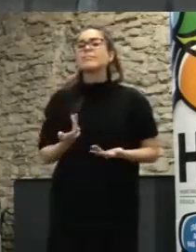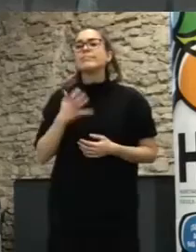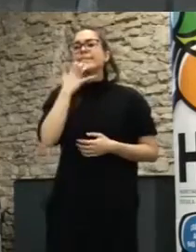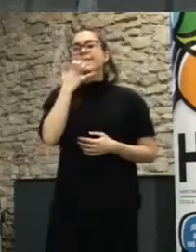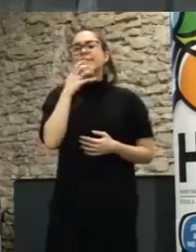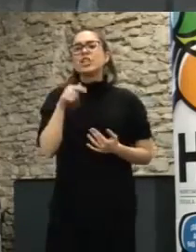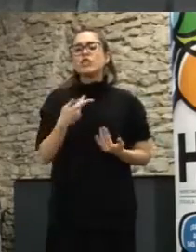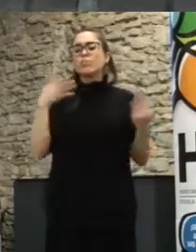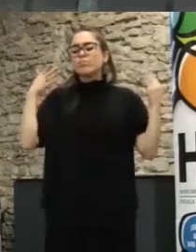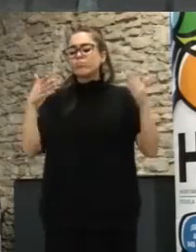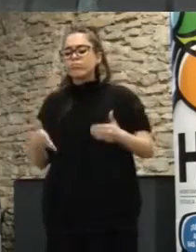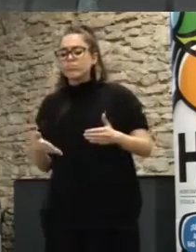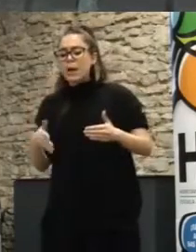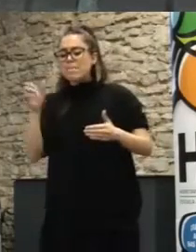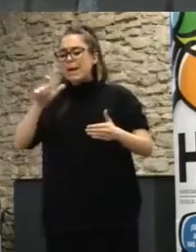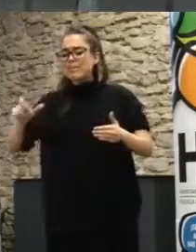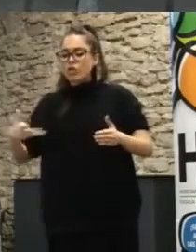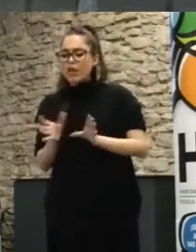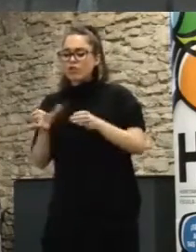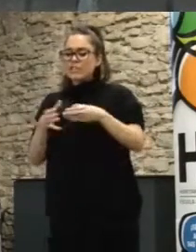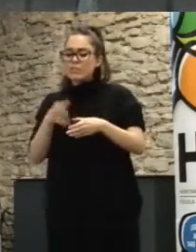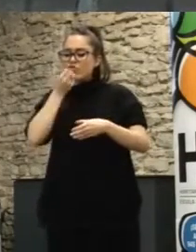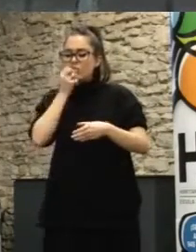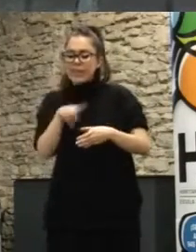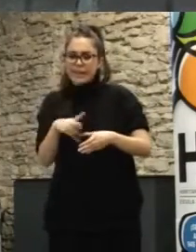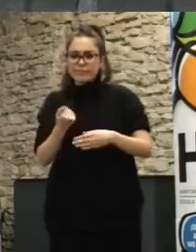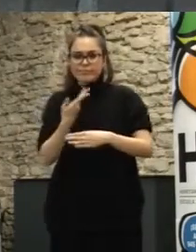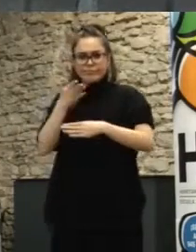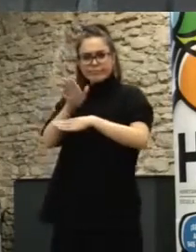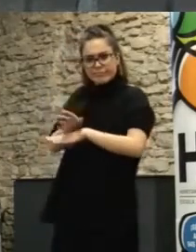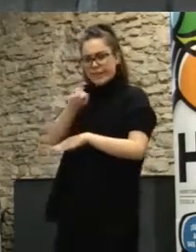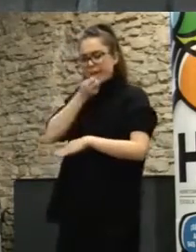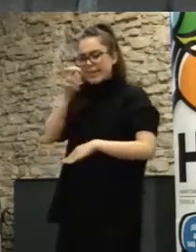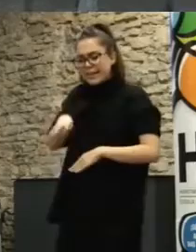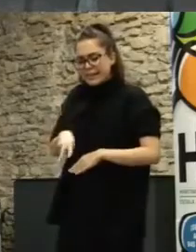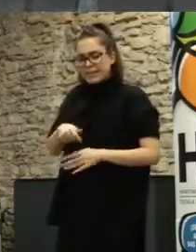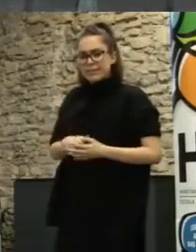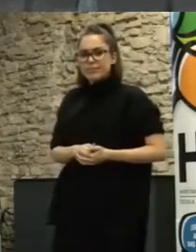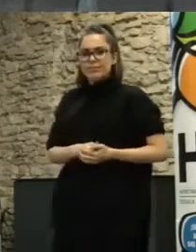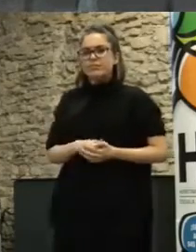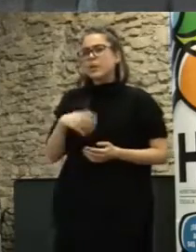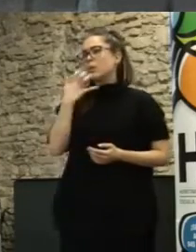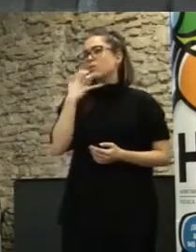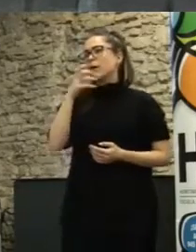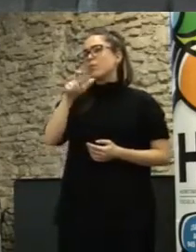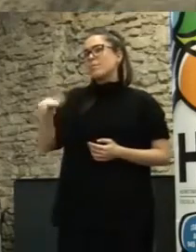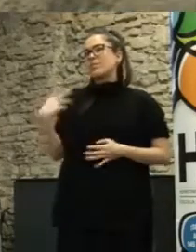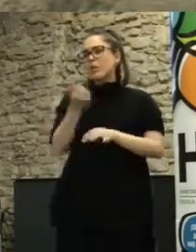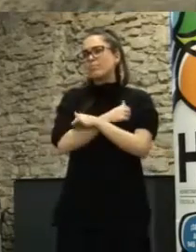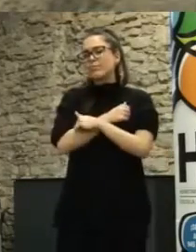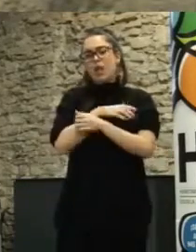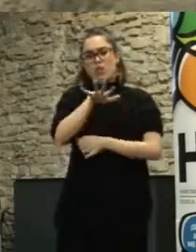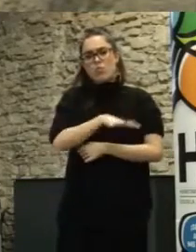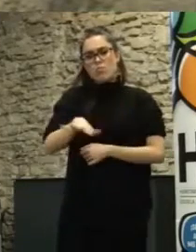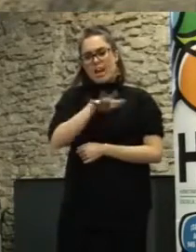pública ibas enfocada para algunos de los casos que son rotundos el tema del desempleo en un barrio qué